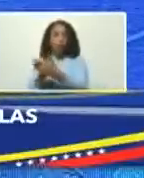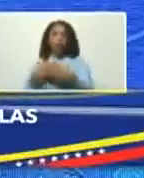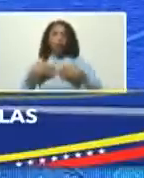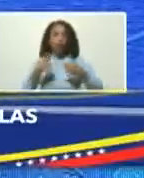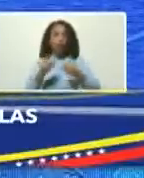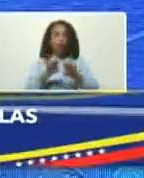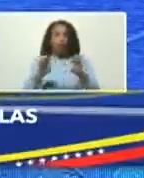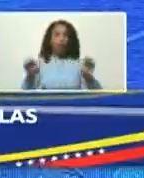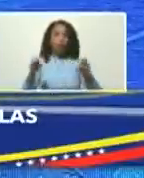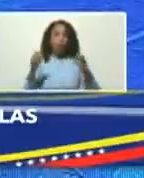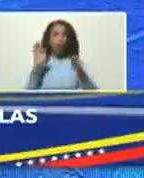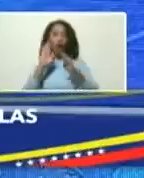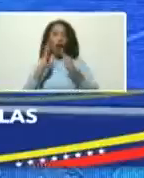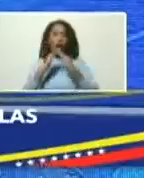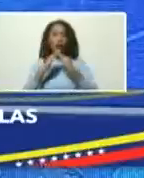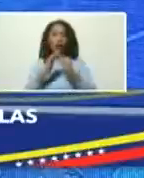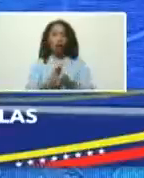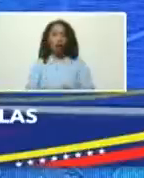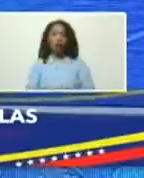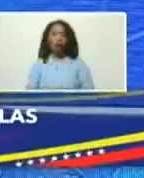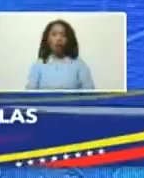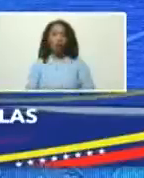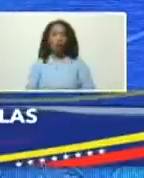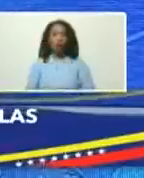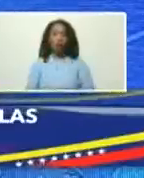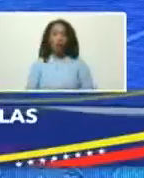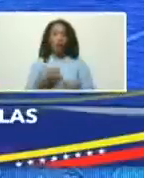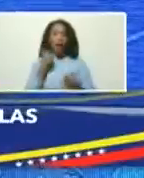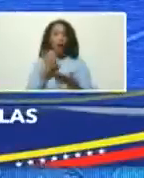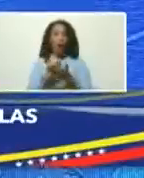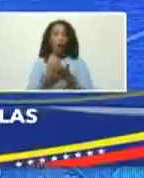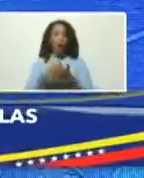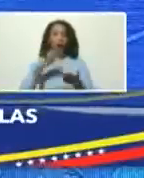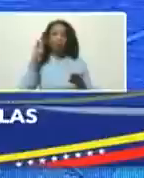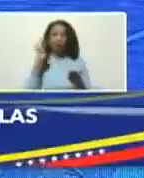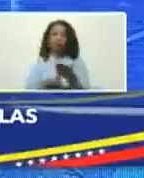educación vivienda es la economía real